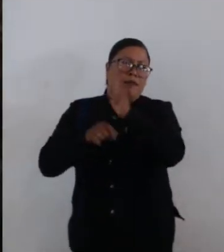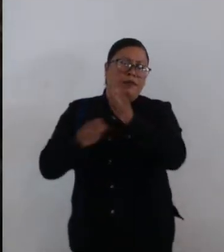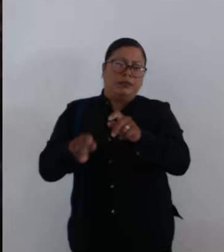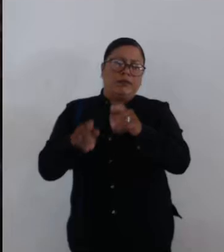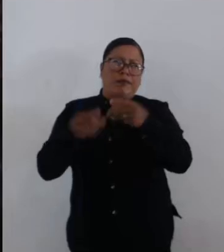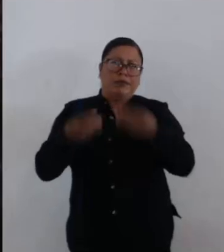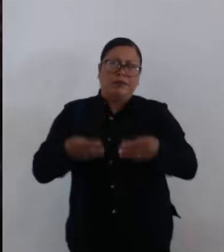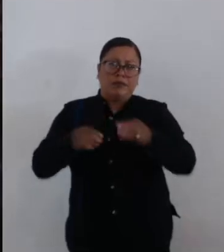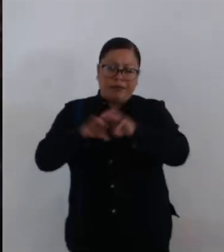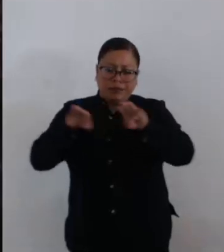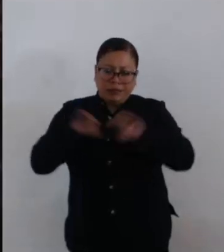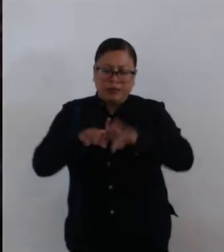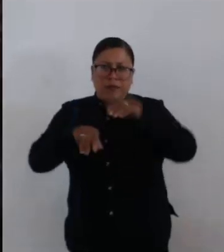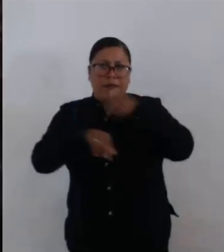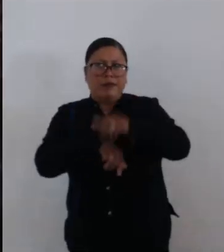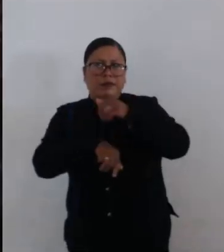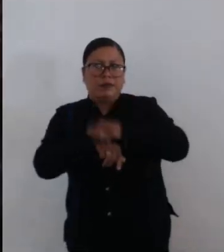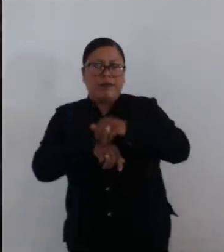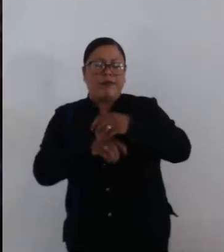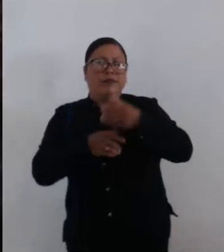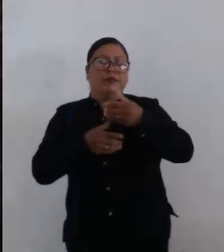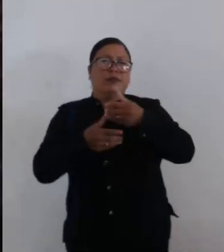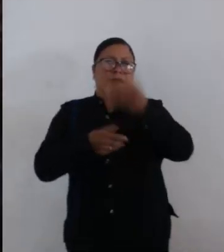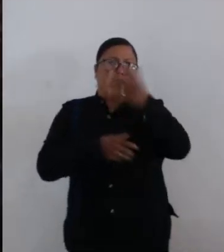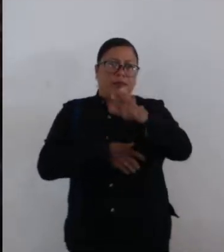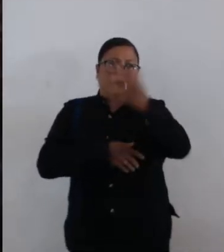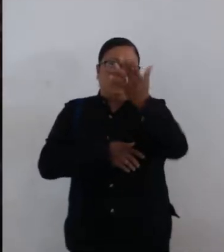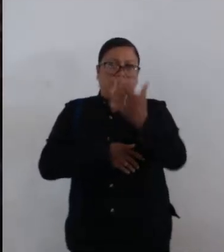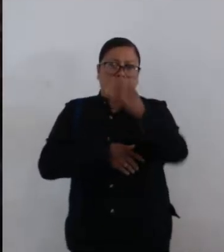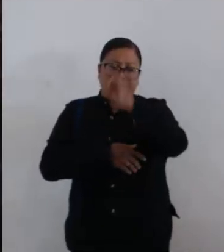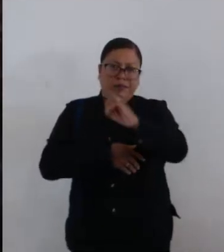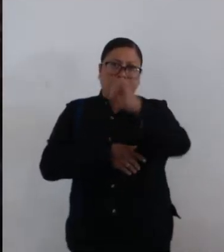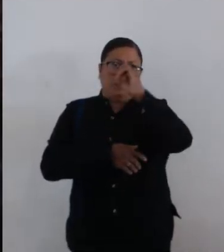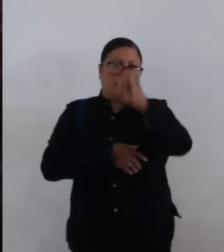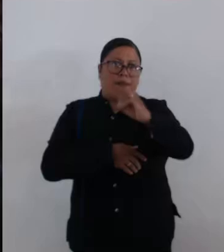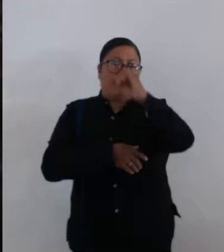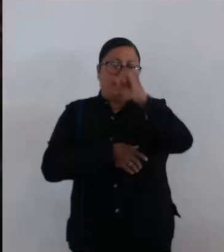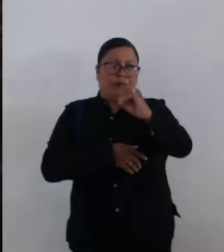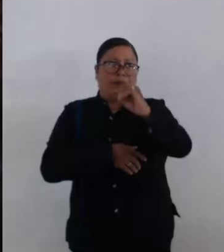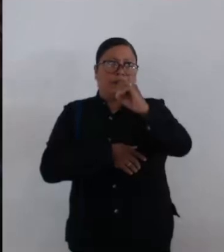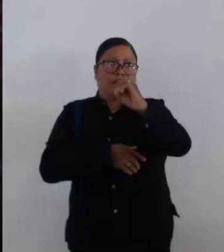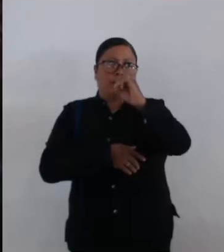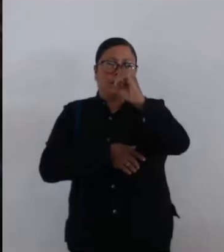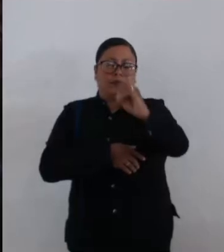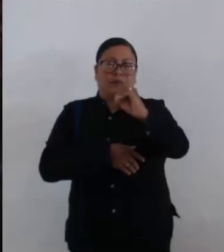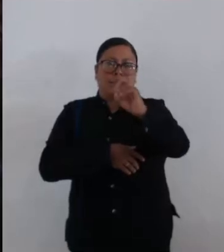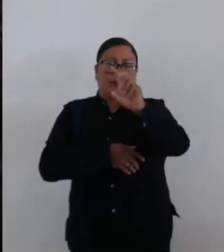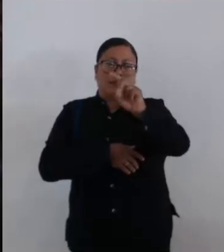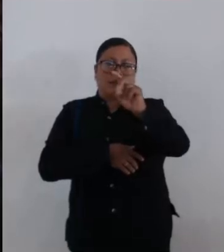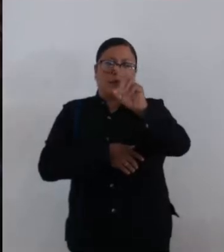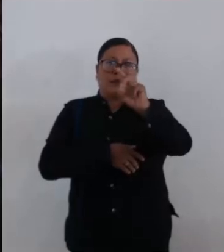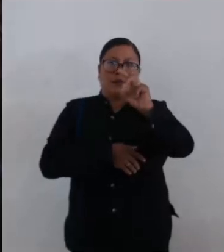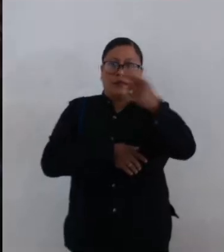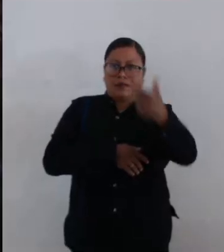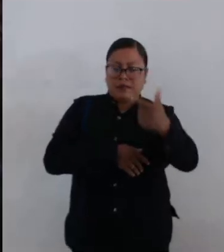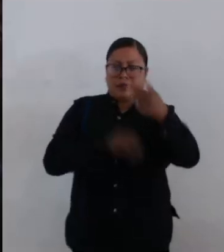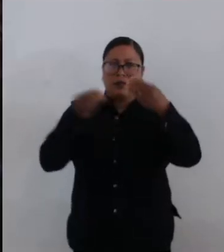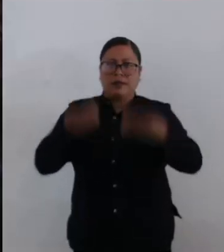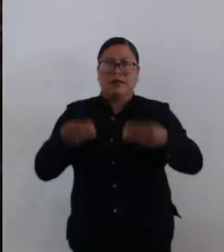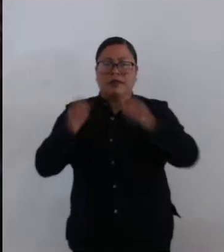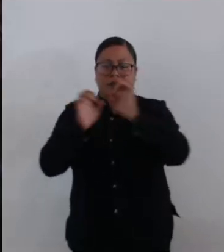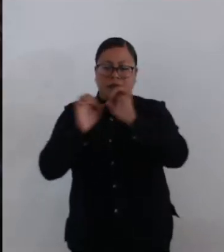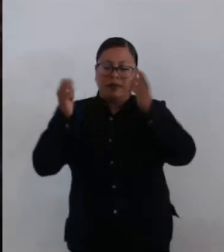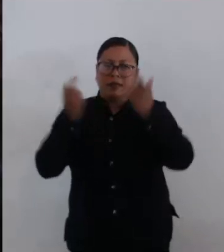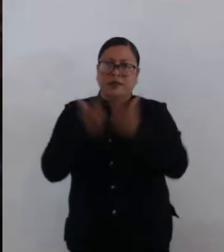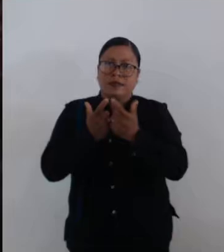mercado, muebles con número de objeto cuenta 1050-0000-03037, mercado de